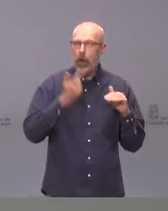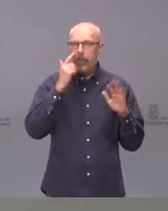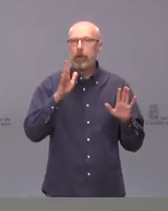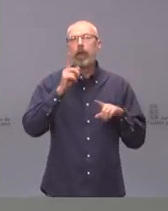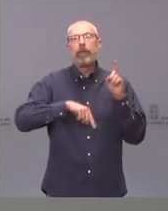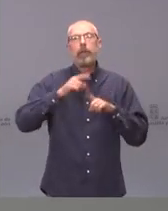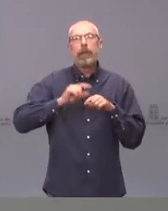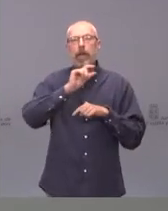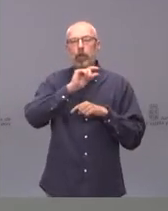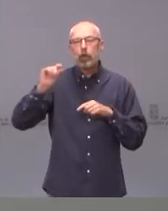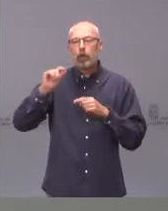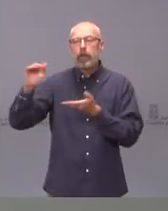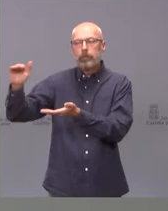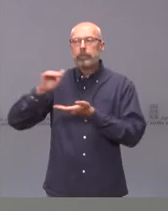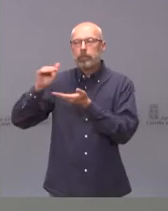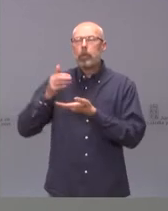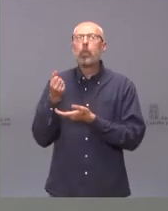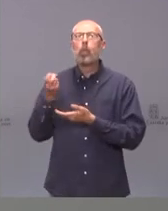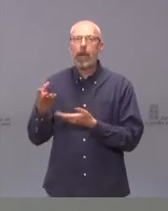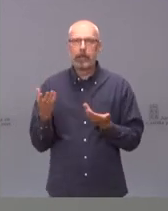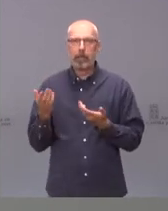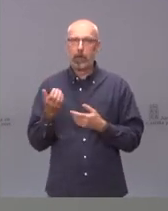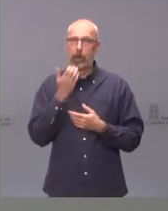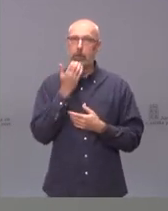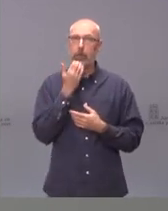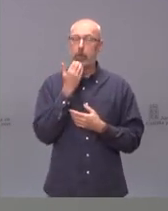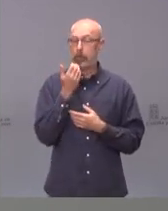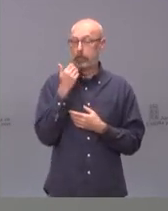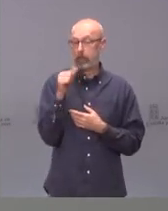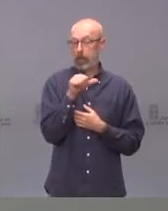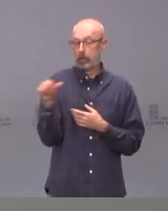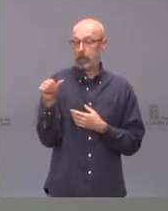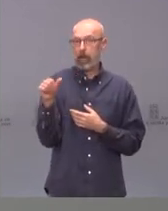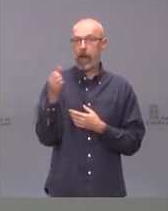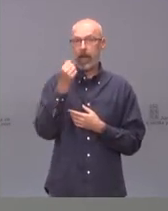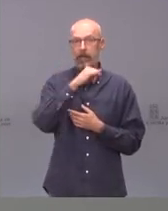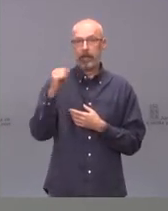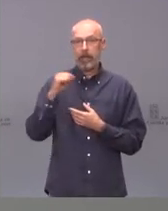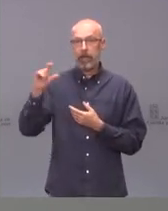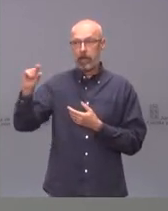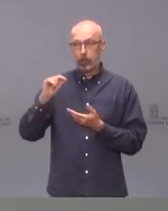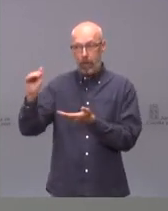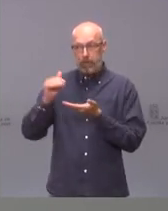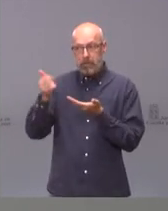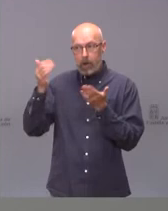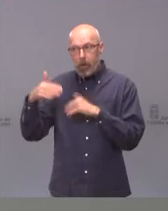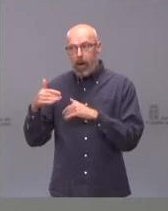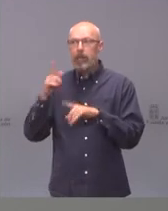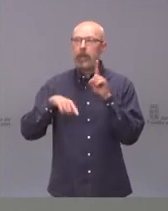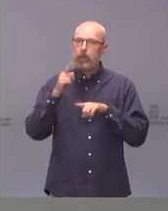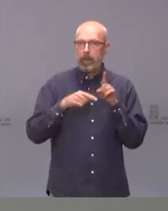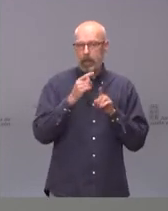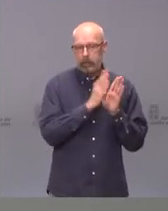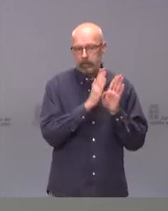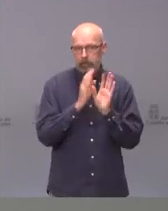nos vayan llegando, porque lo cierto es que esta semana hasta CNK no nos manda más. Entonces, de momento es un criterio que yo